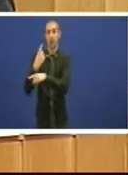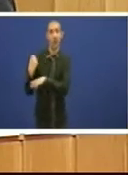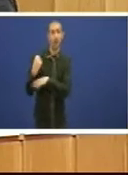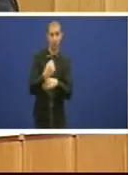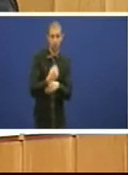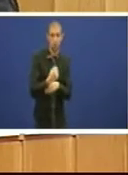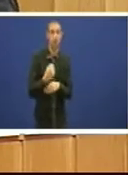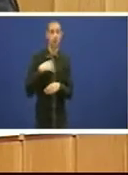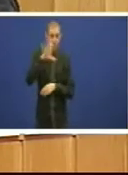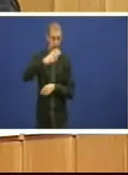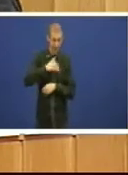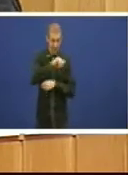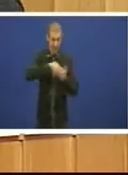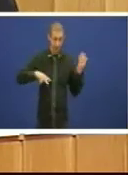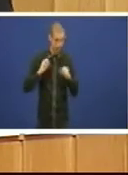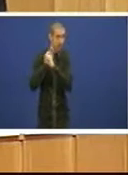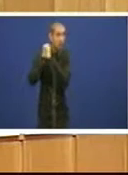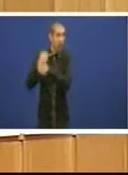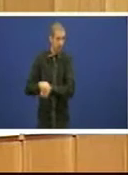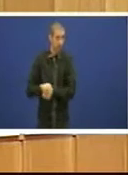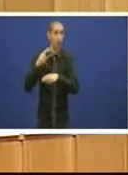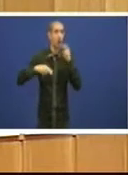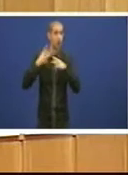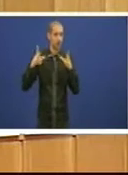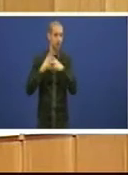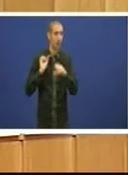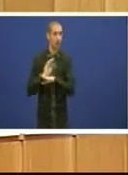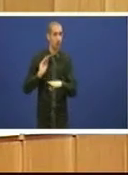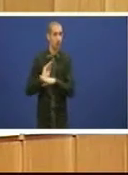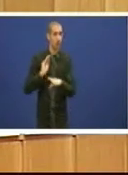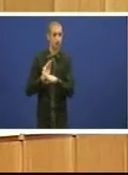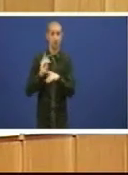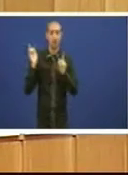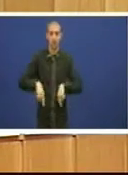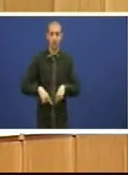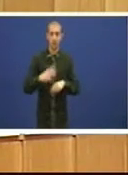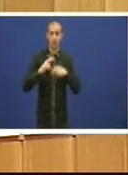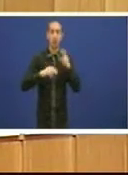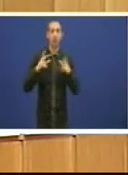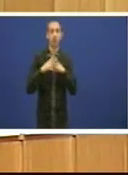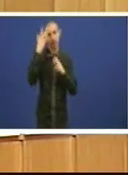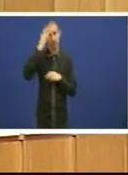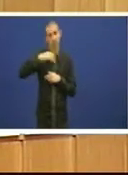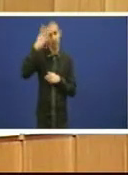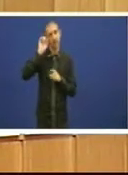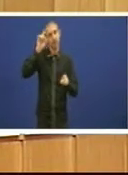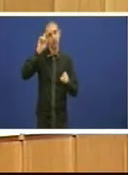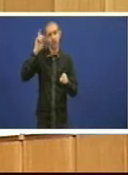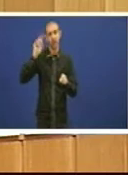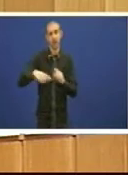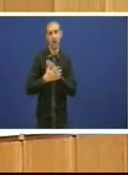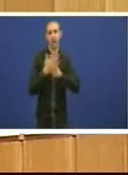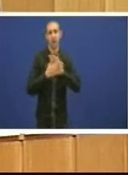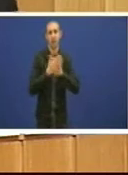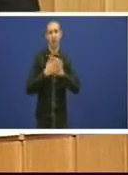da obra social, das axudas da obra social, de iniciativas educativas. Estamos falando de